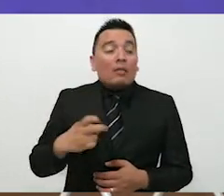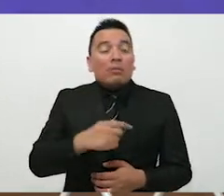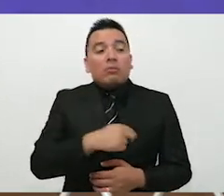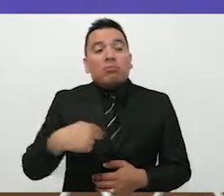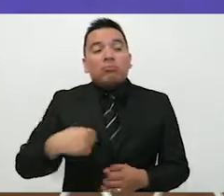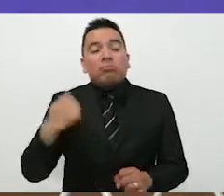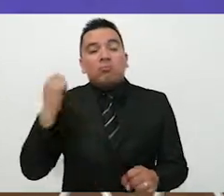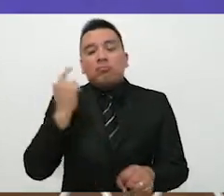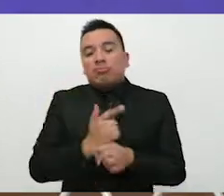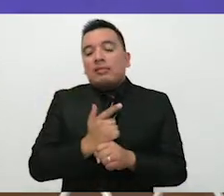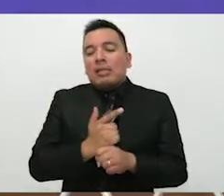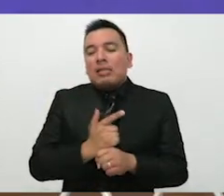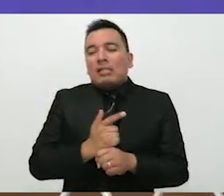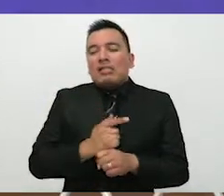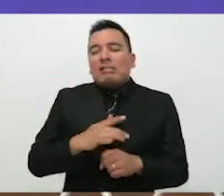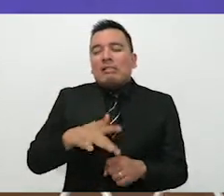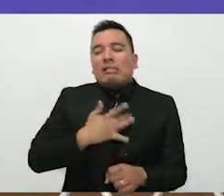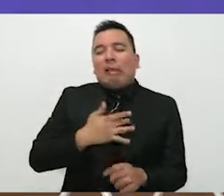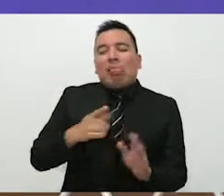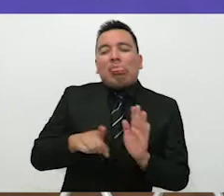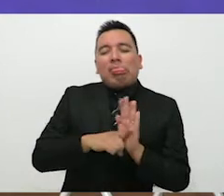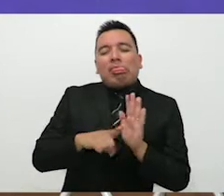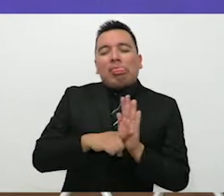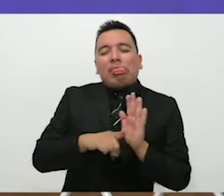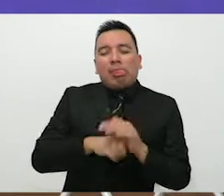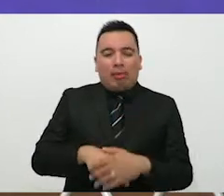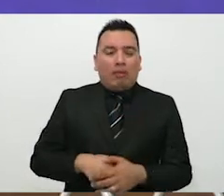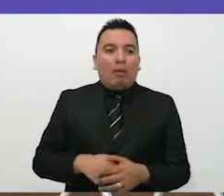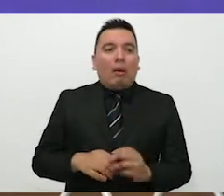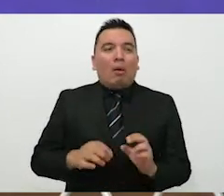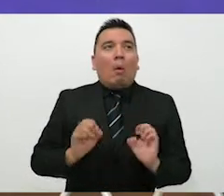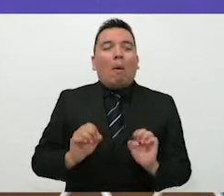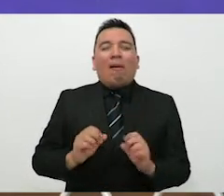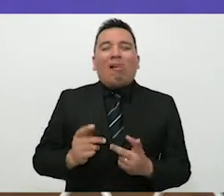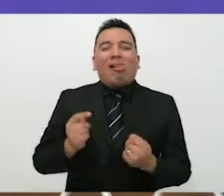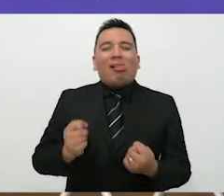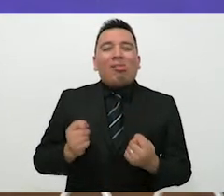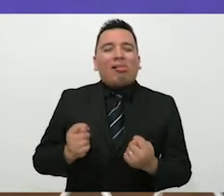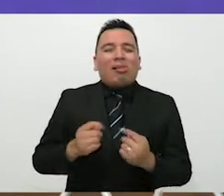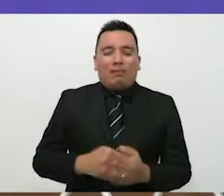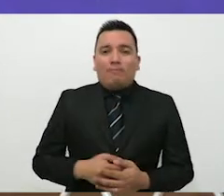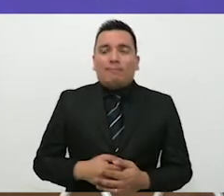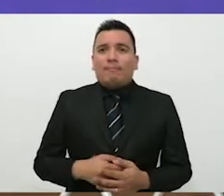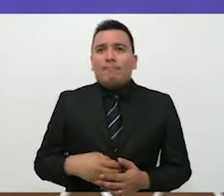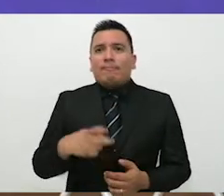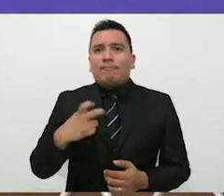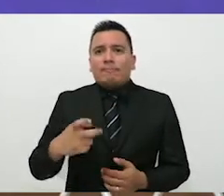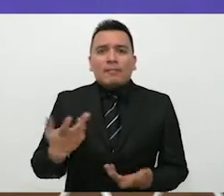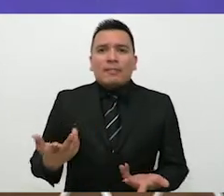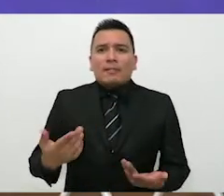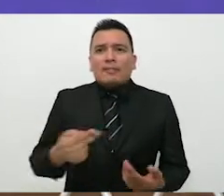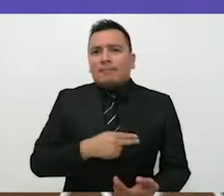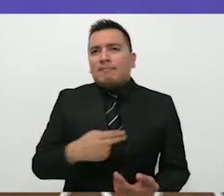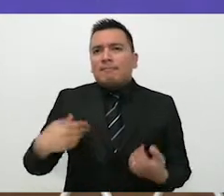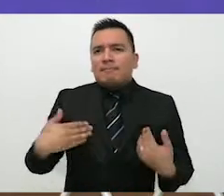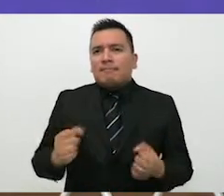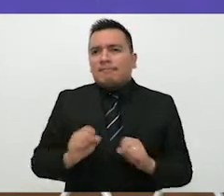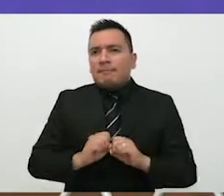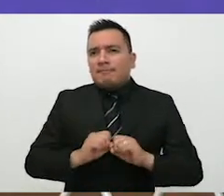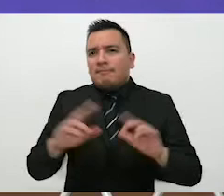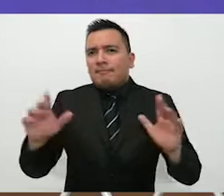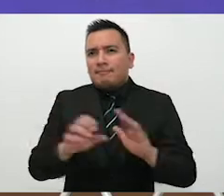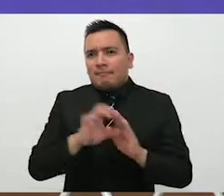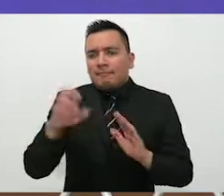notar a veces cierta apatía de la juventud. Yo creo que esta apatía, pues obviamente deviene de